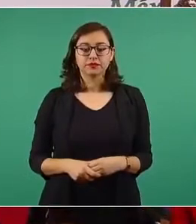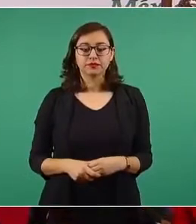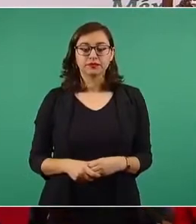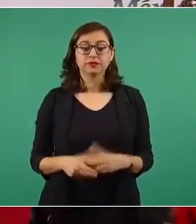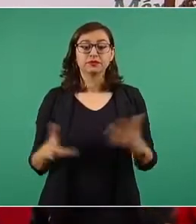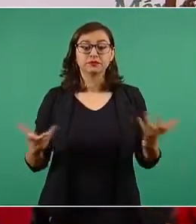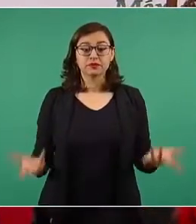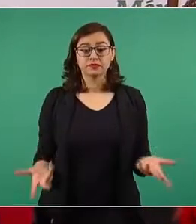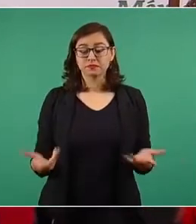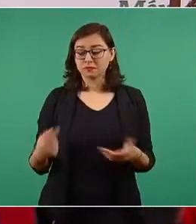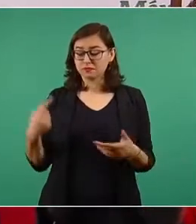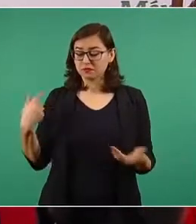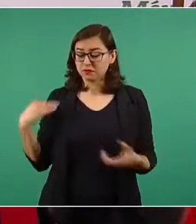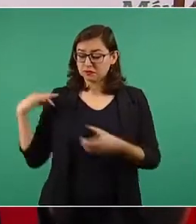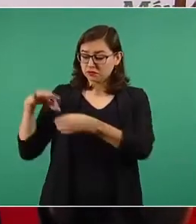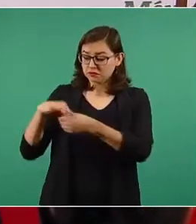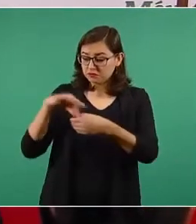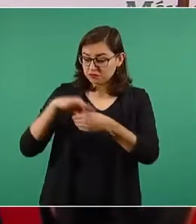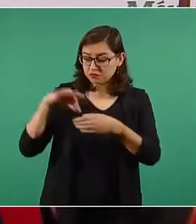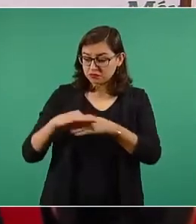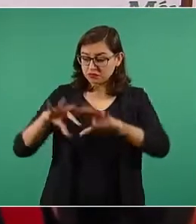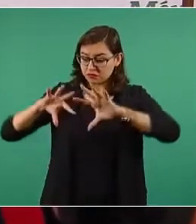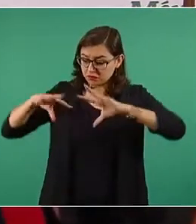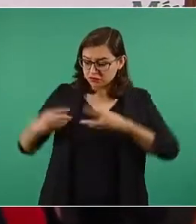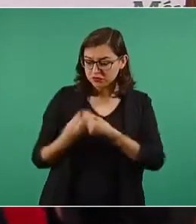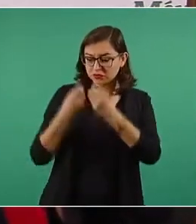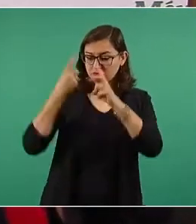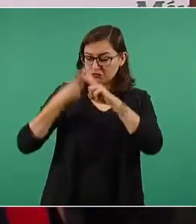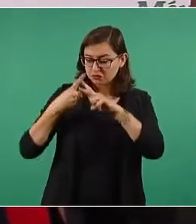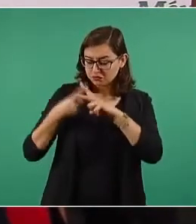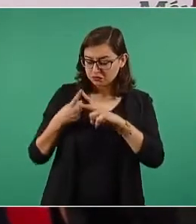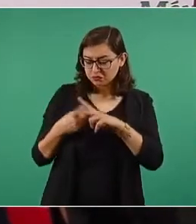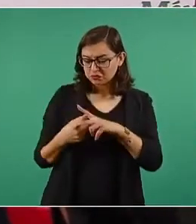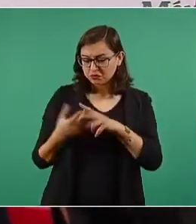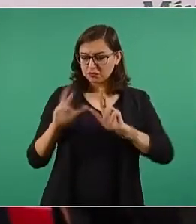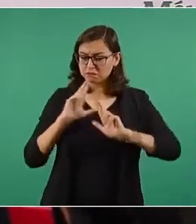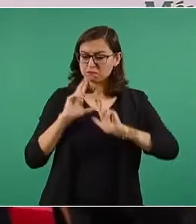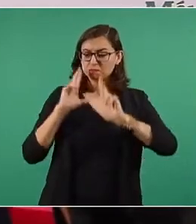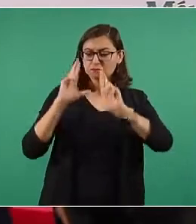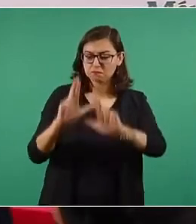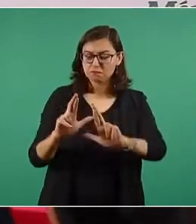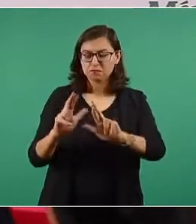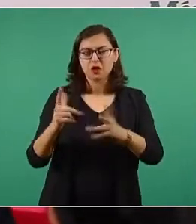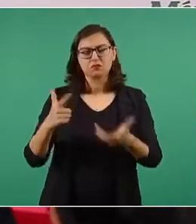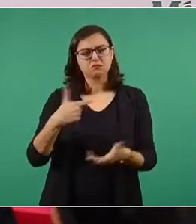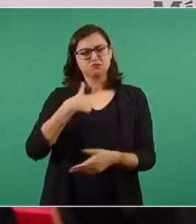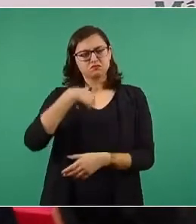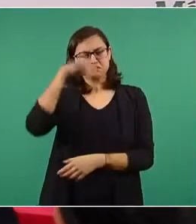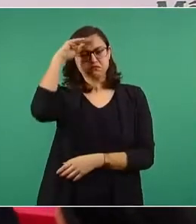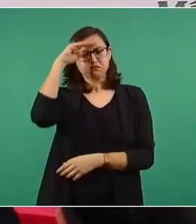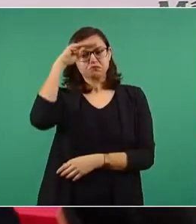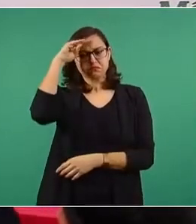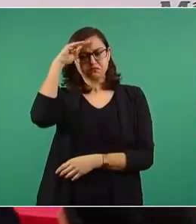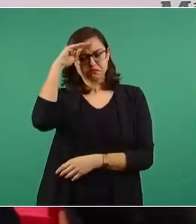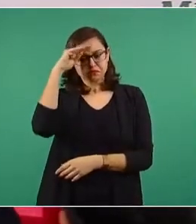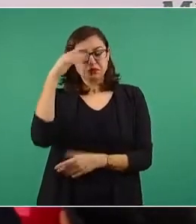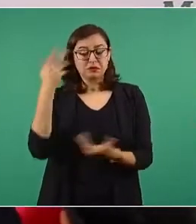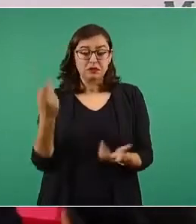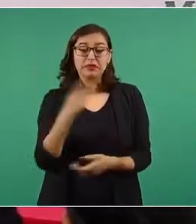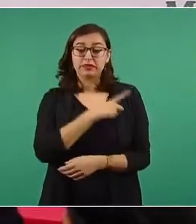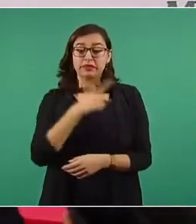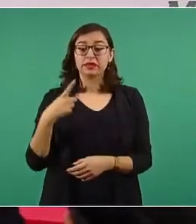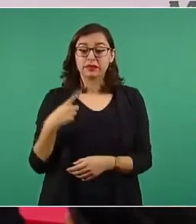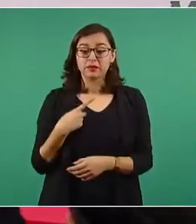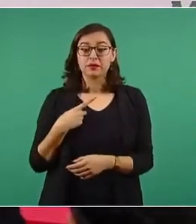considero necesario analizar el hecho de que a causa de la